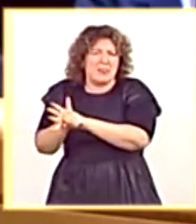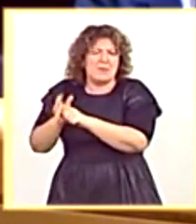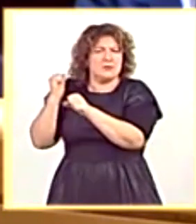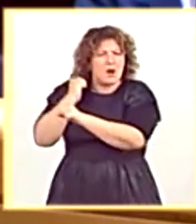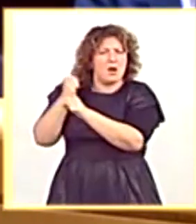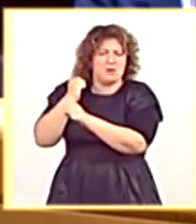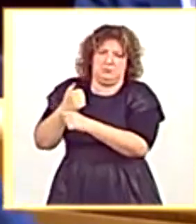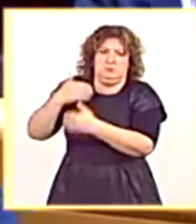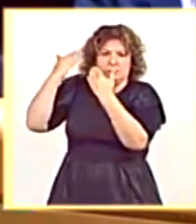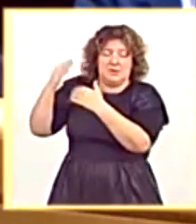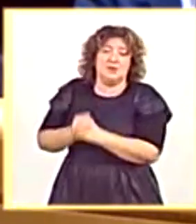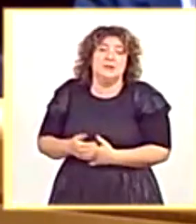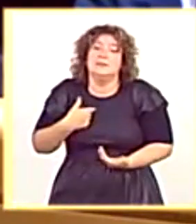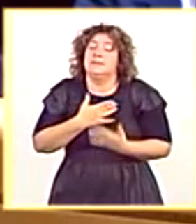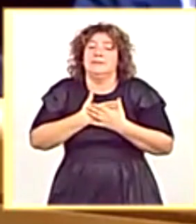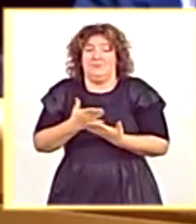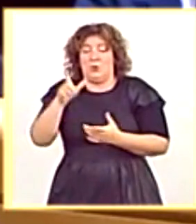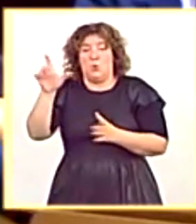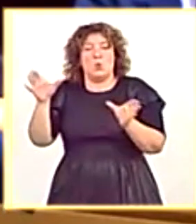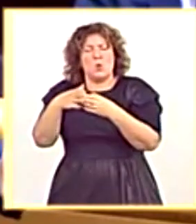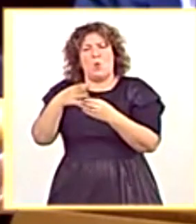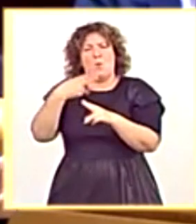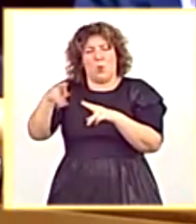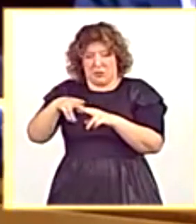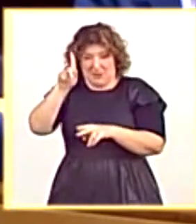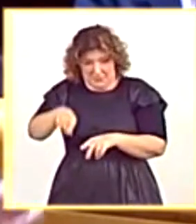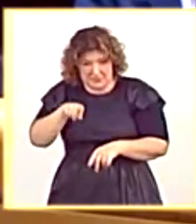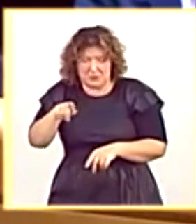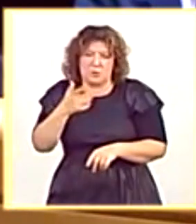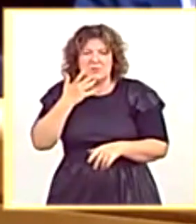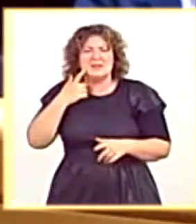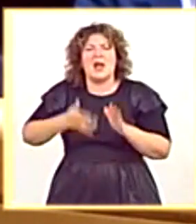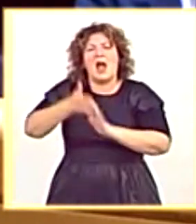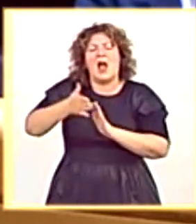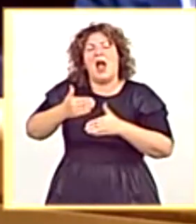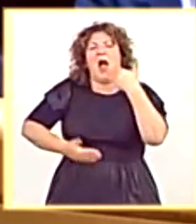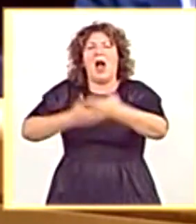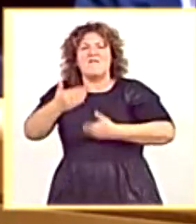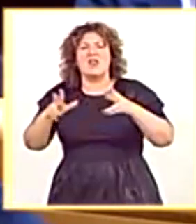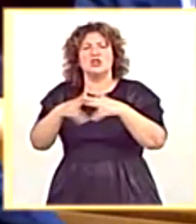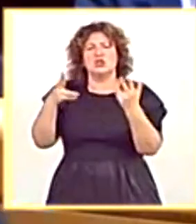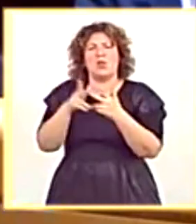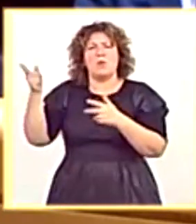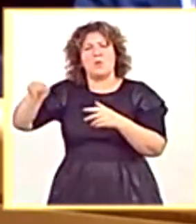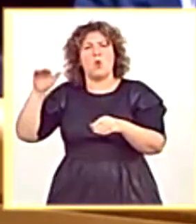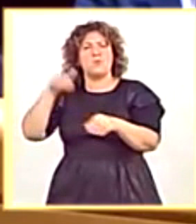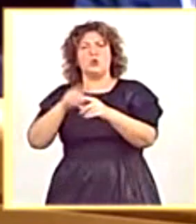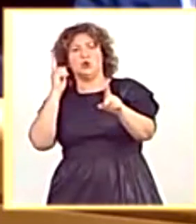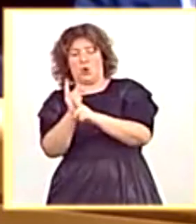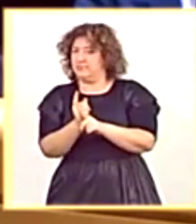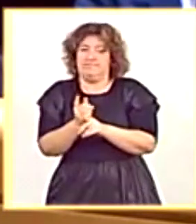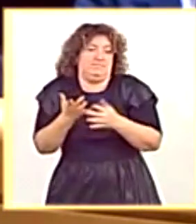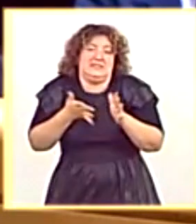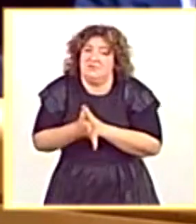lamentar el que haya partidos políticos, hasta incluso el suyo, que se hayan opuesto a avances sociales como es el ingreso muy nuevo y tal, votando en contra. Con lo cual, señoría,